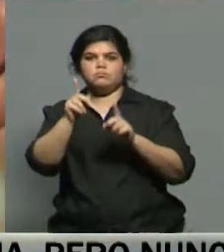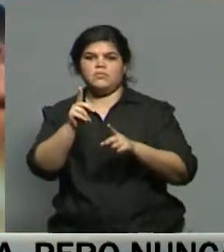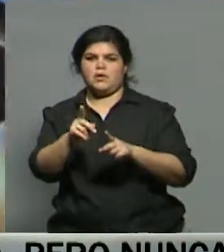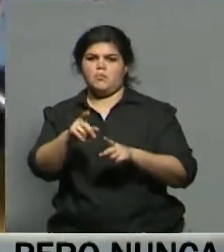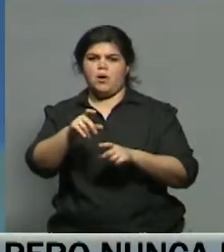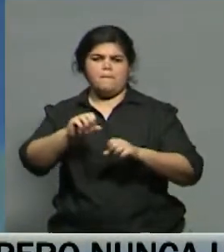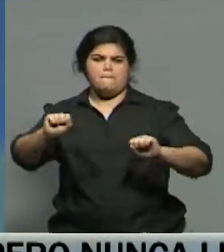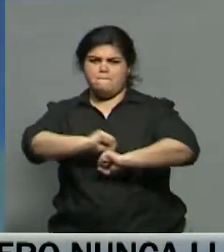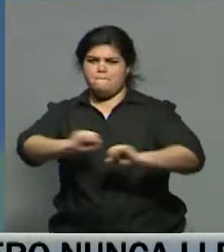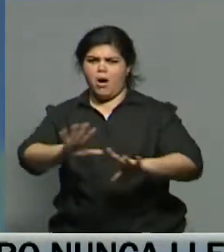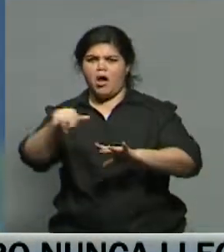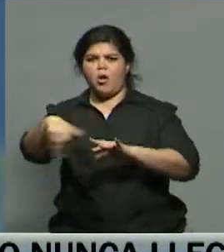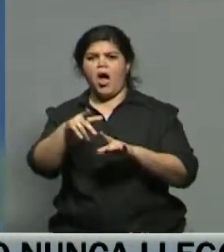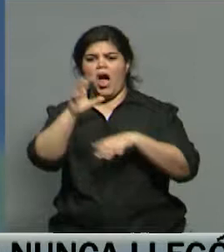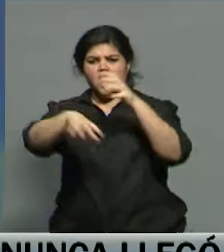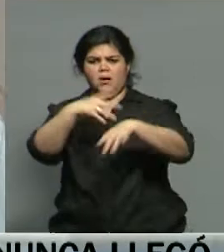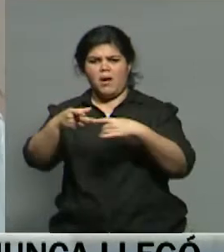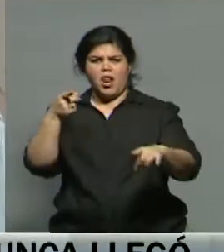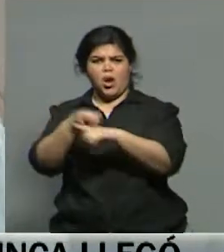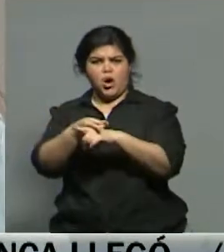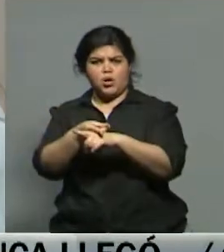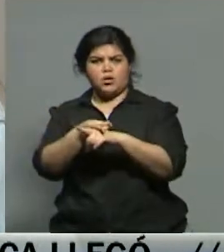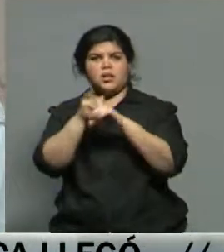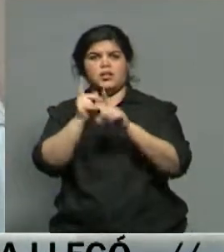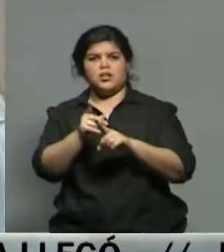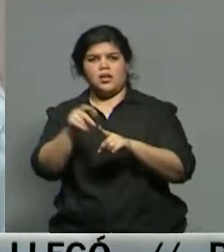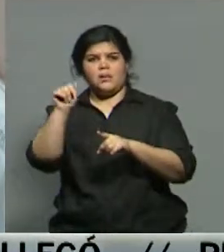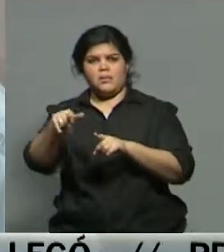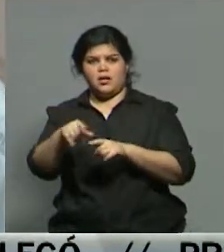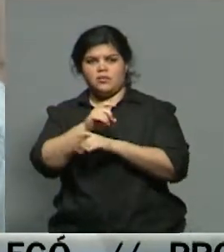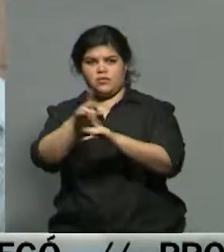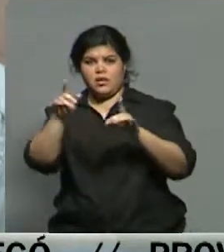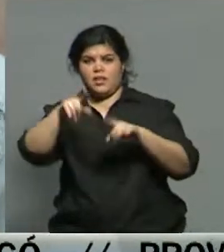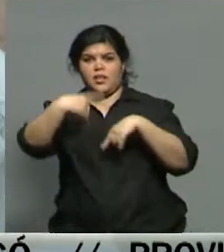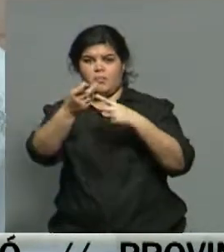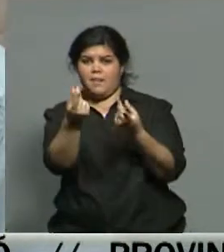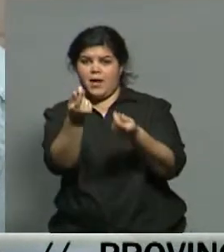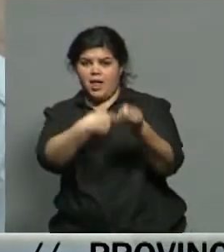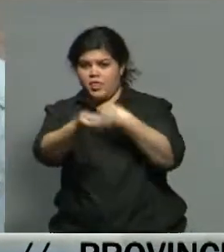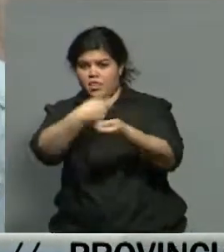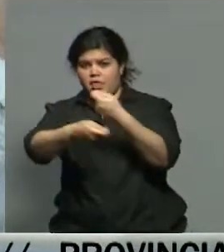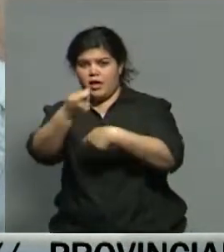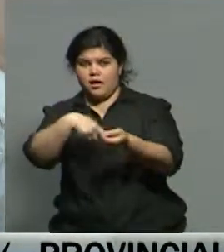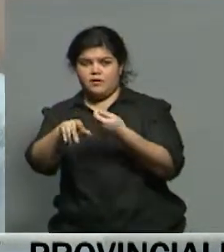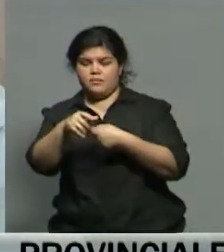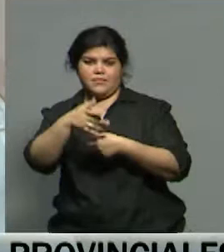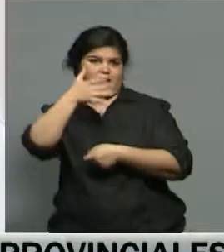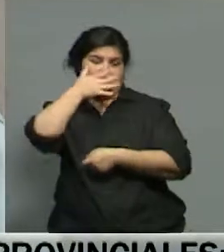y de enfermedades zoonóticas que pueden transmitir estos animales. El monto en dinero que ahí se mueve es astronómico.